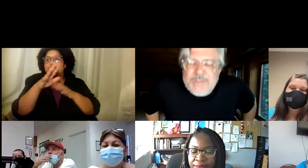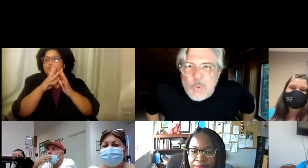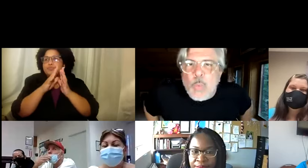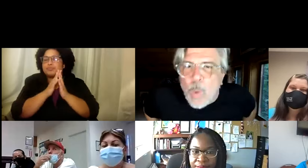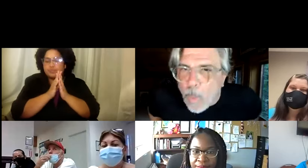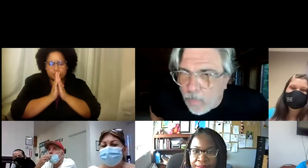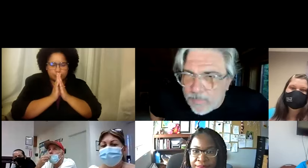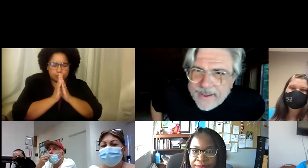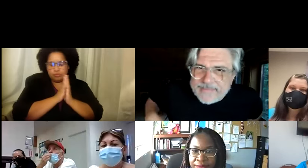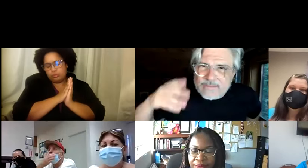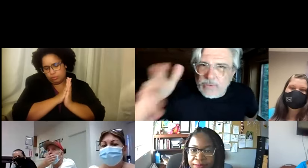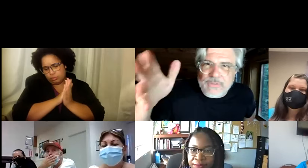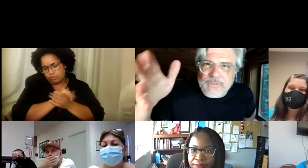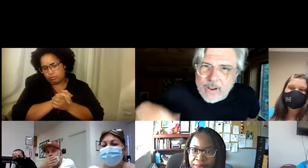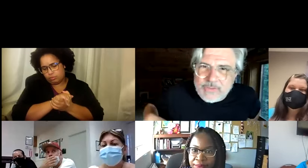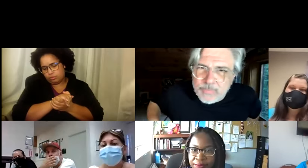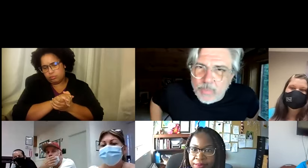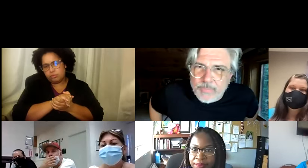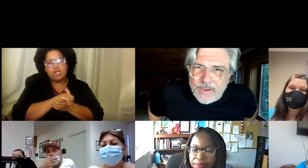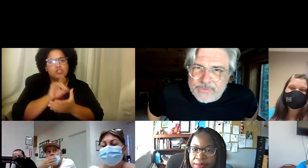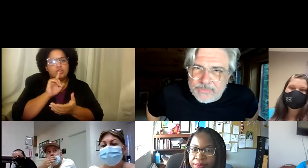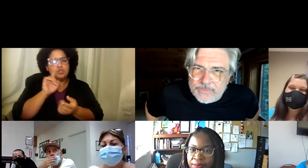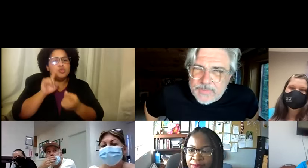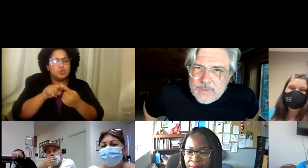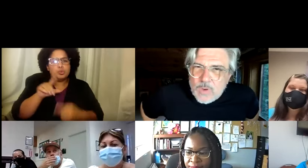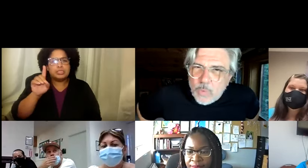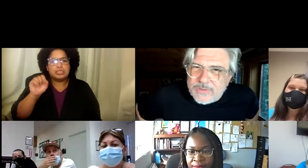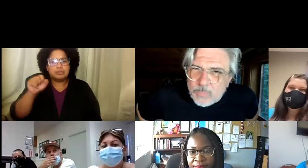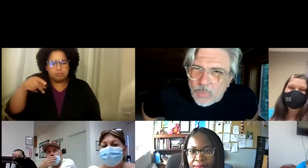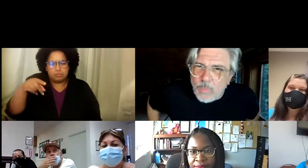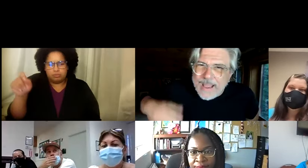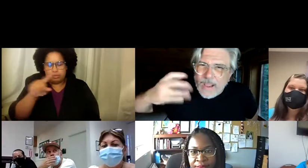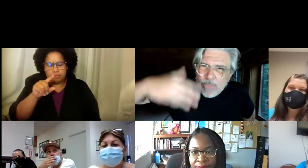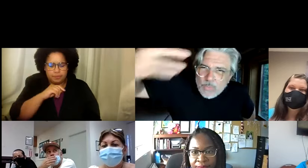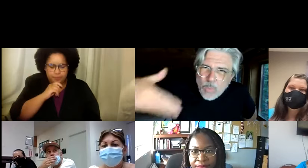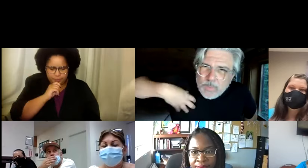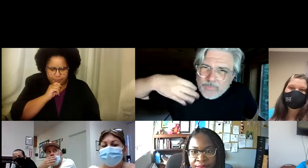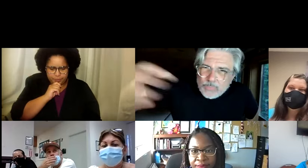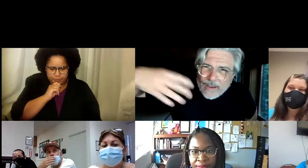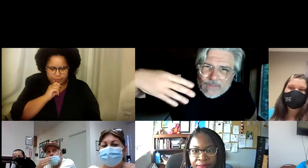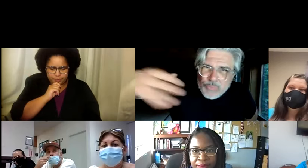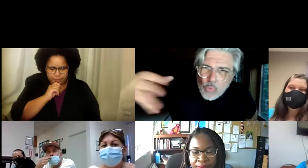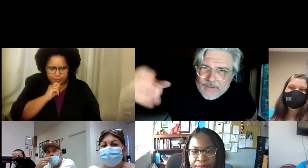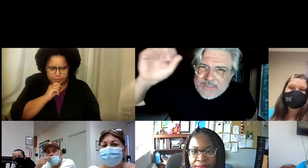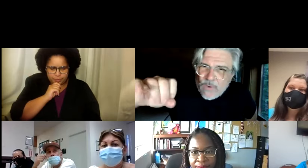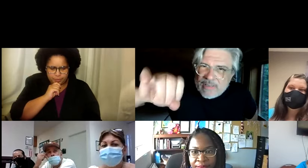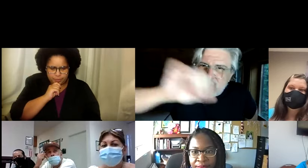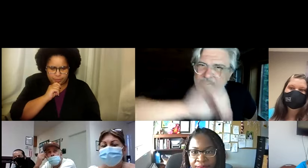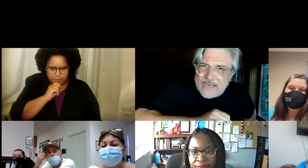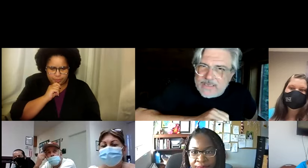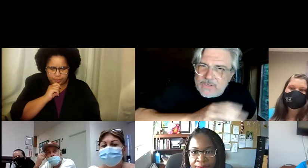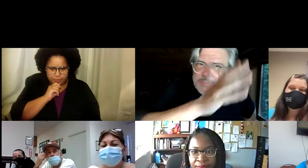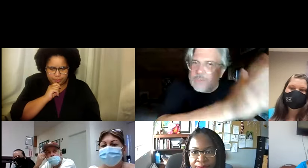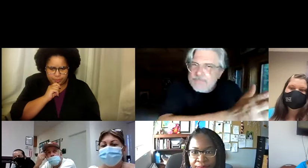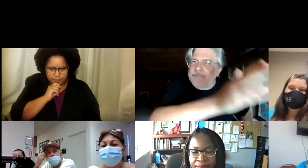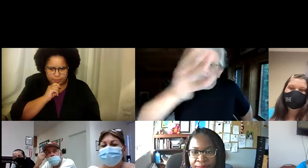Hagamos la pregunta. ¿Cuál es el. Y creo que esto sería. Una pregunta. Dirigida a los profesionales. De soporte directo. ¿Cómo es?